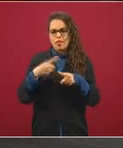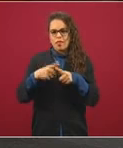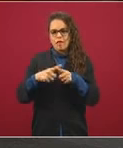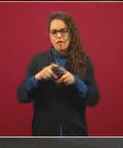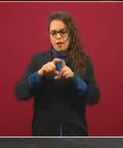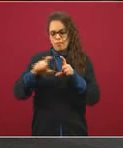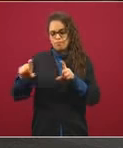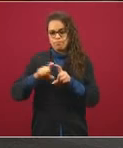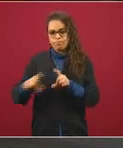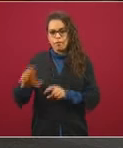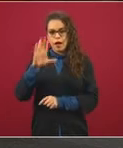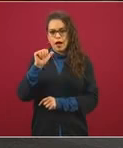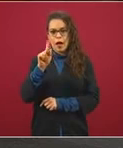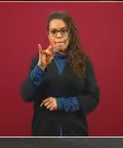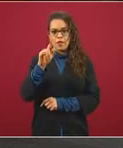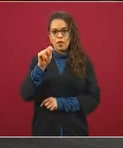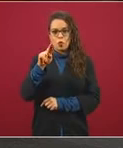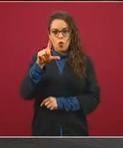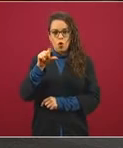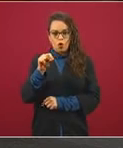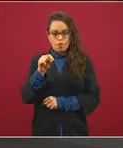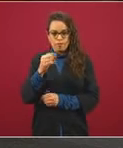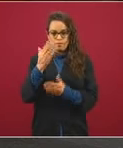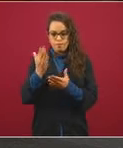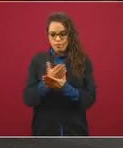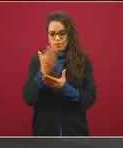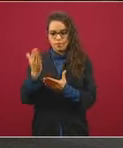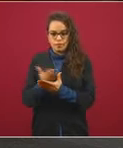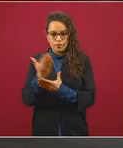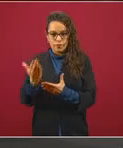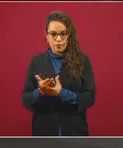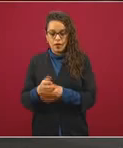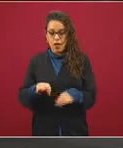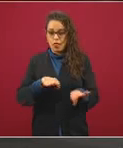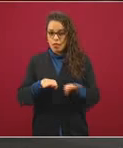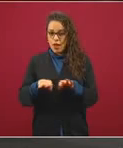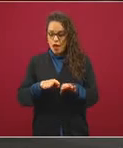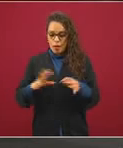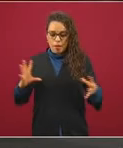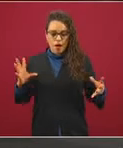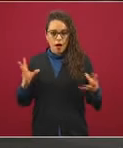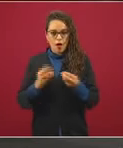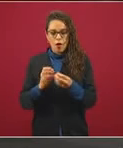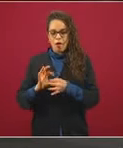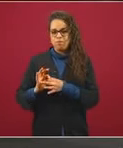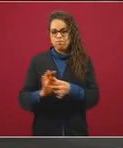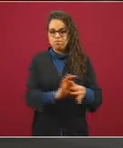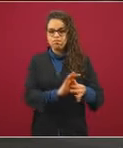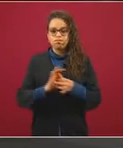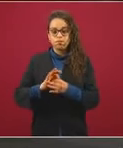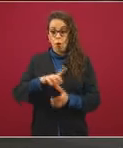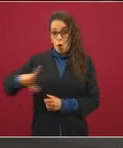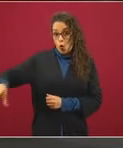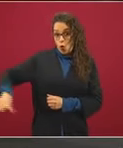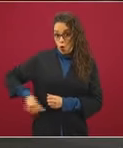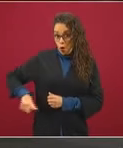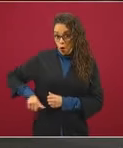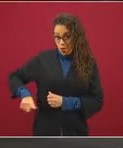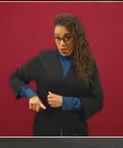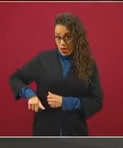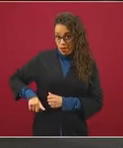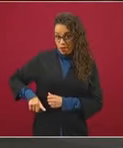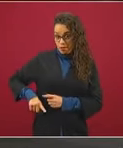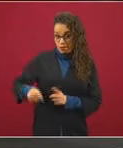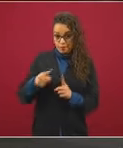Es el trabajo conjunto entre gobierno y la sociedad que